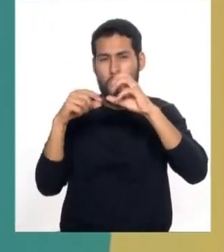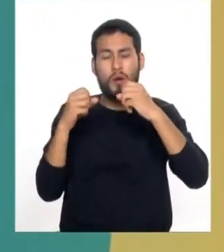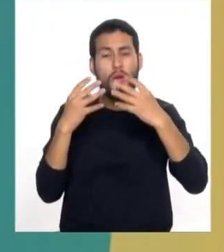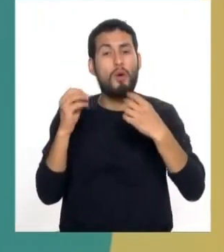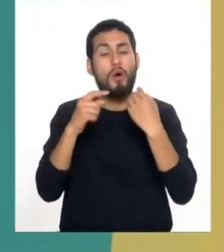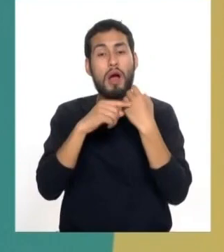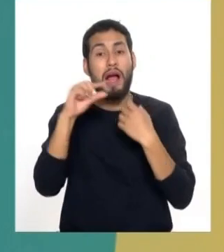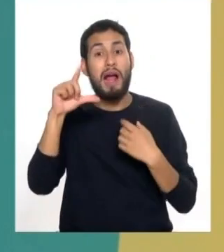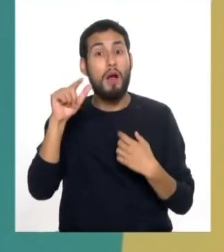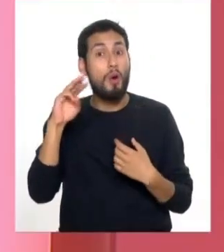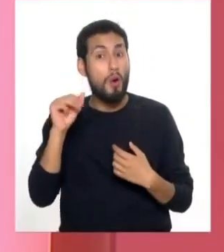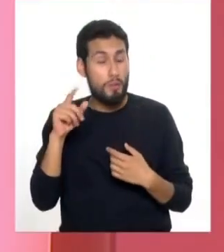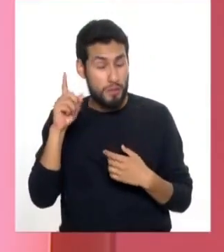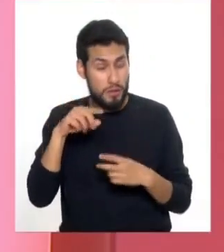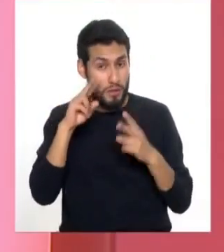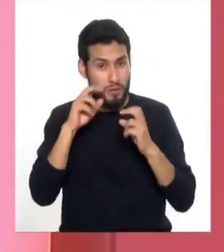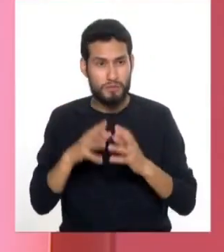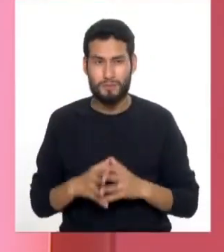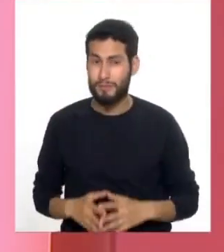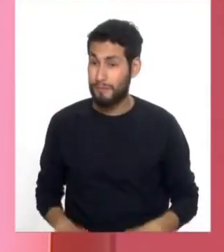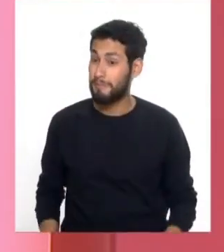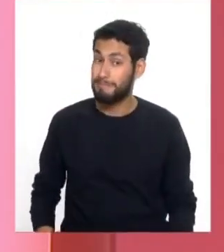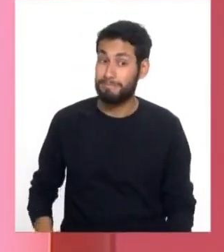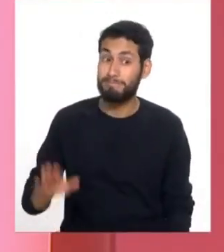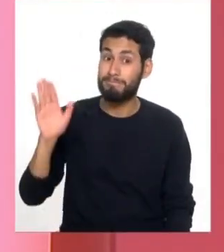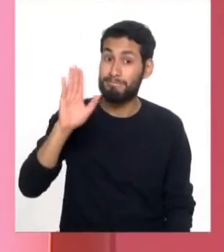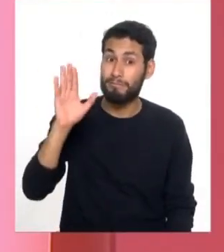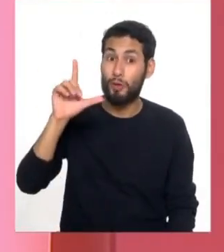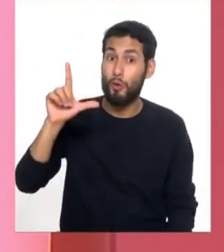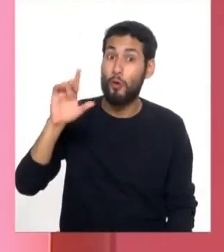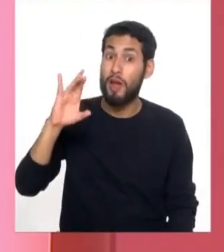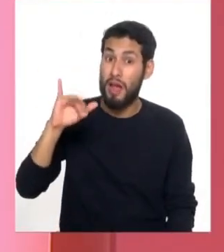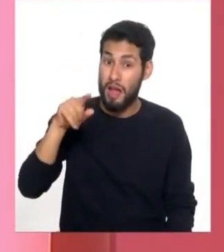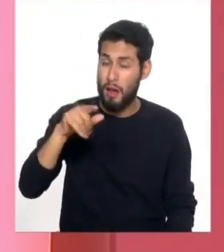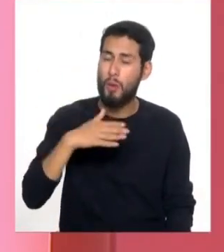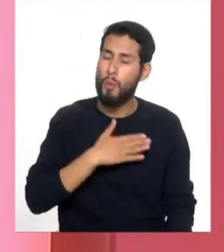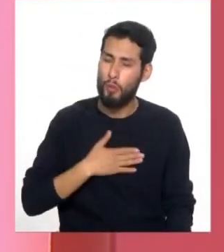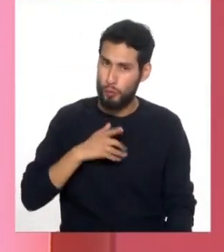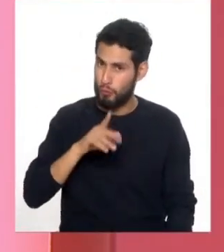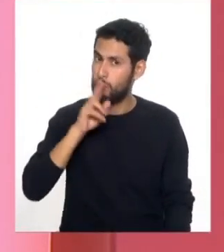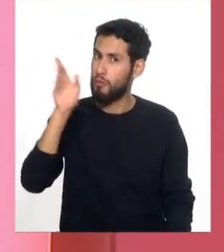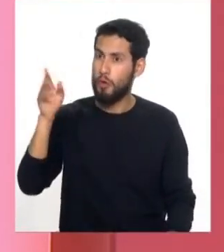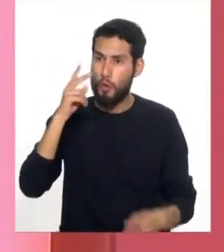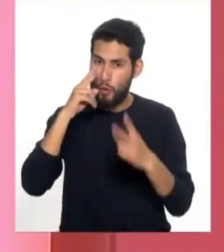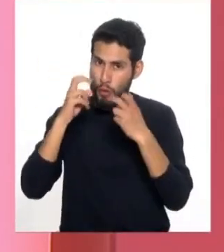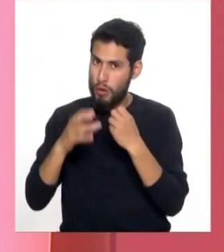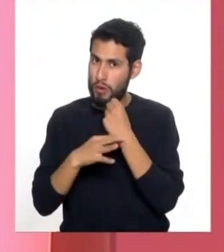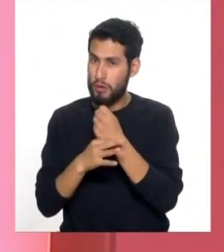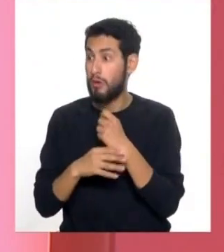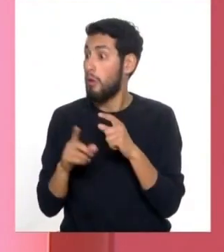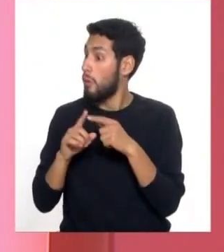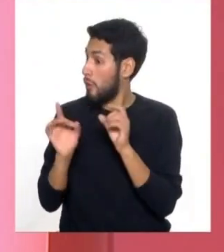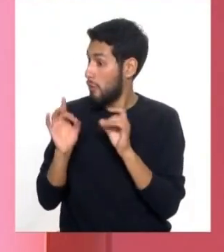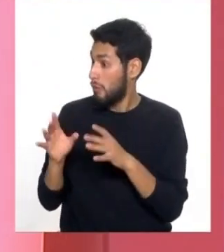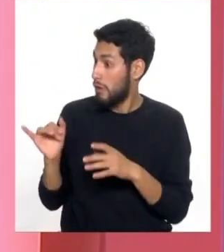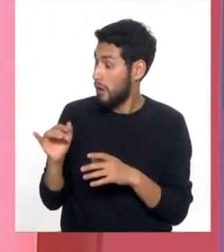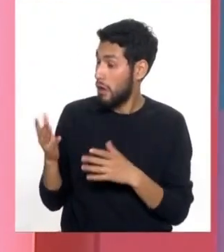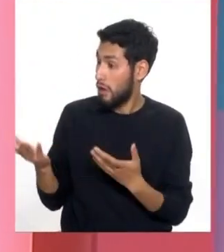traumático. Muy bien, Lucía, entonces hay que ir a controles para poder determinar si solamente es la medida, y doctora, también podría haber una